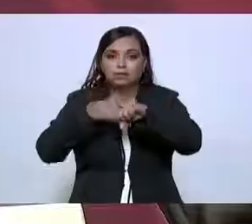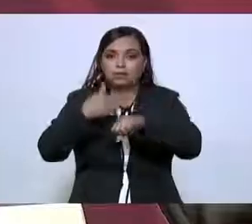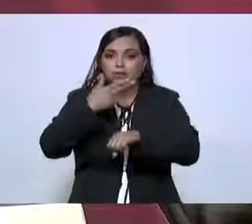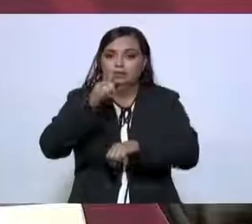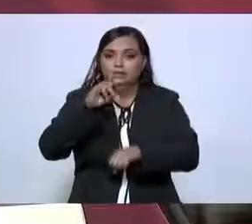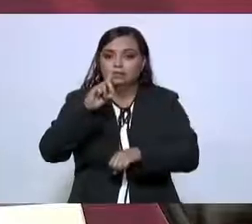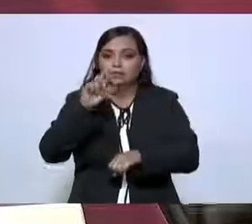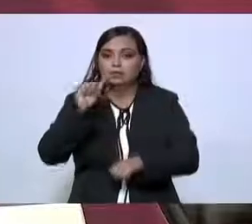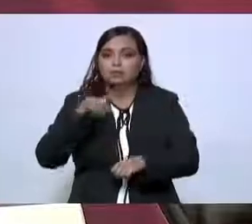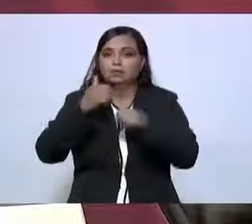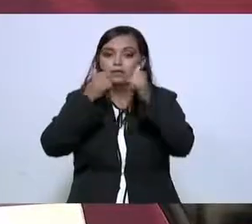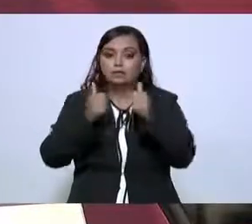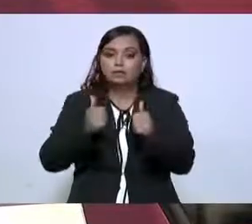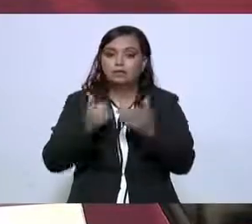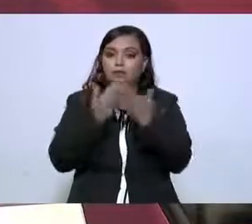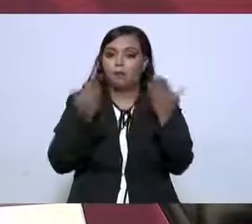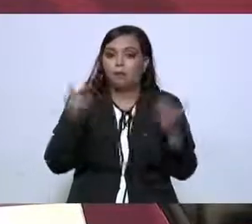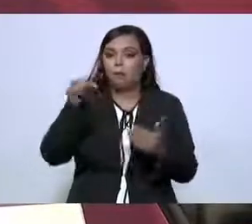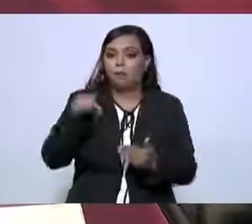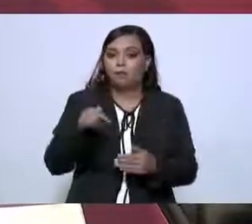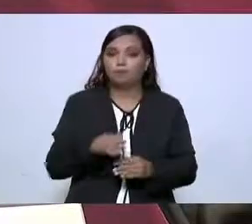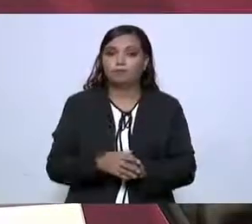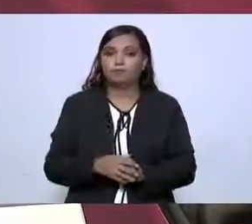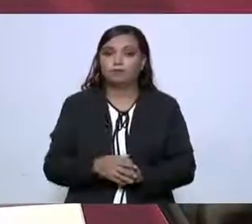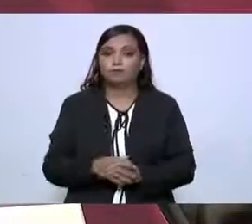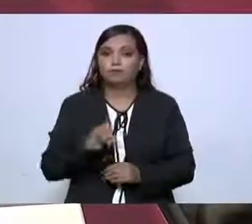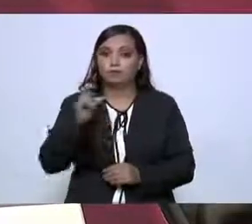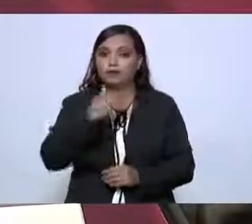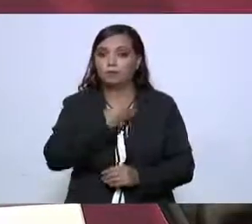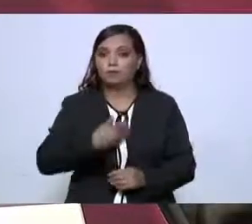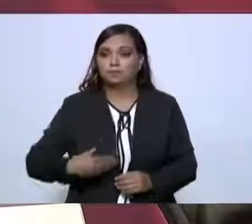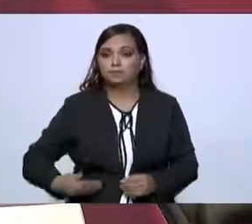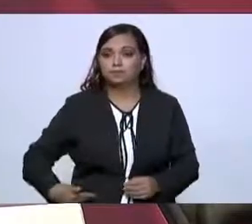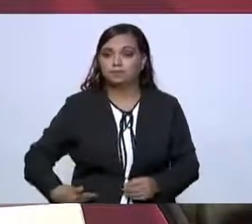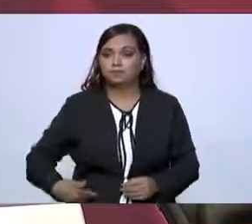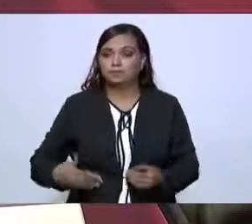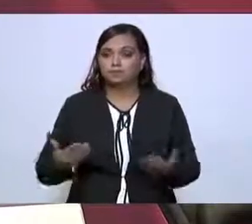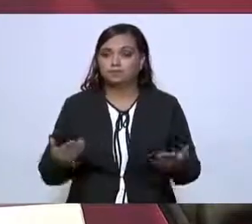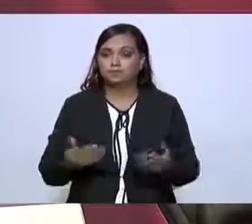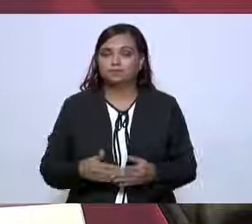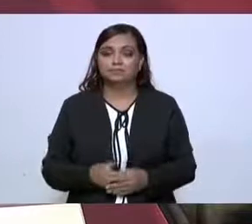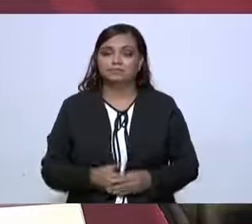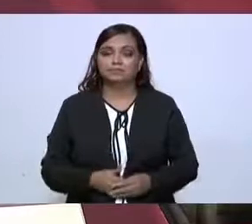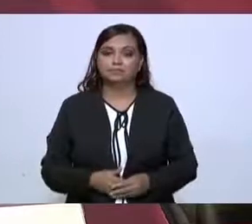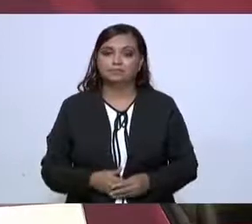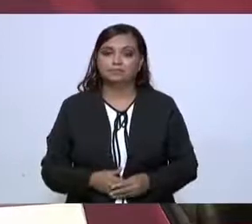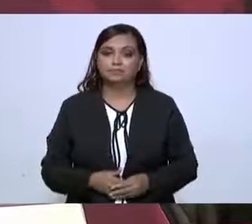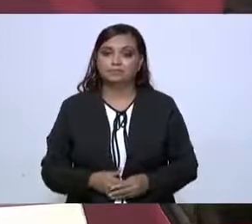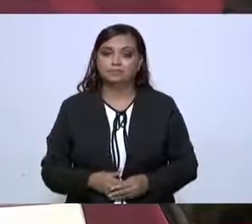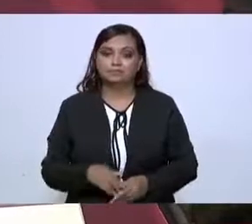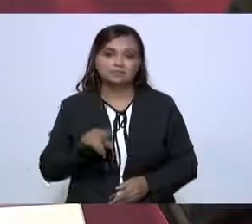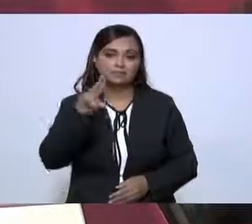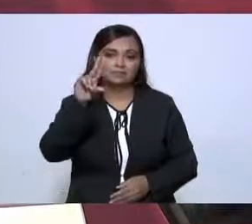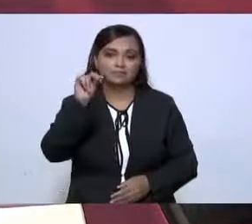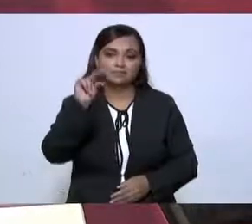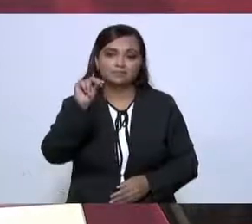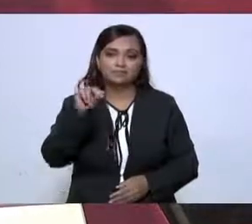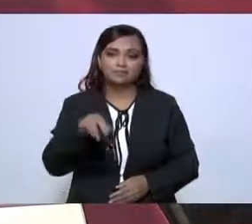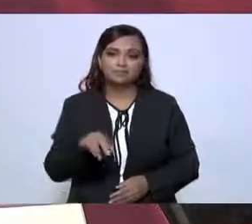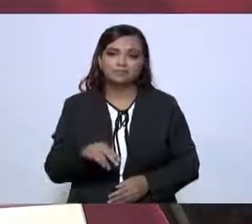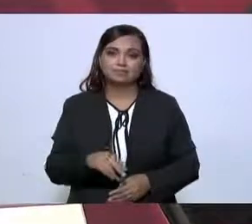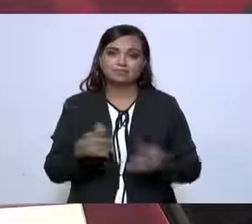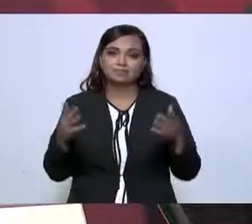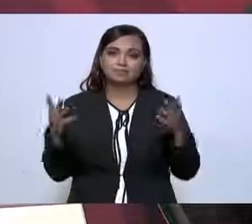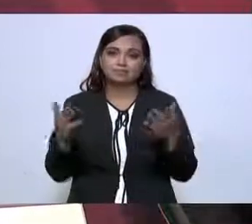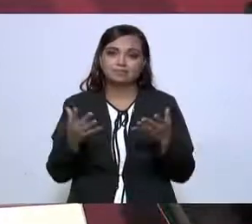estar en estos momentos en la presidencia, pues no hubiese